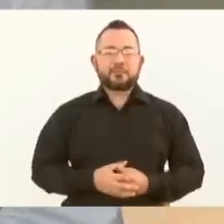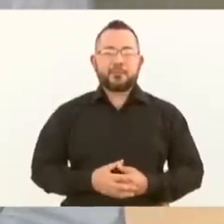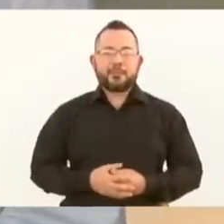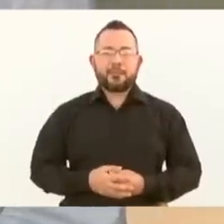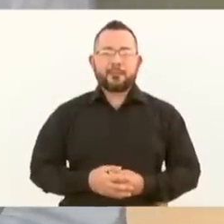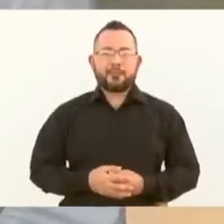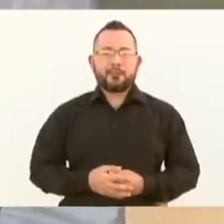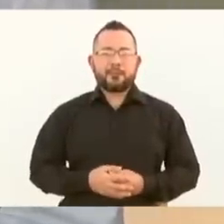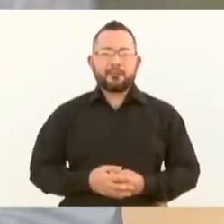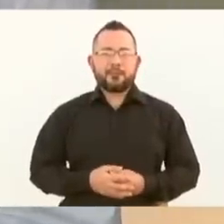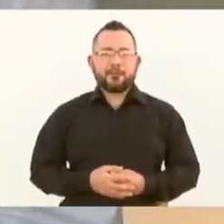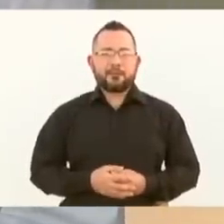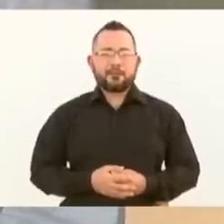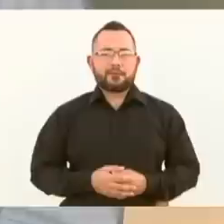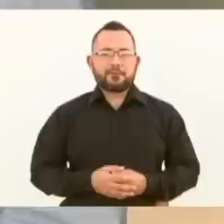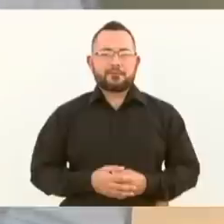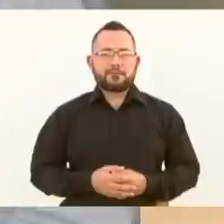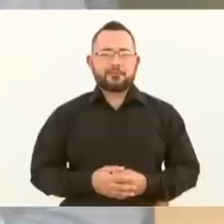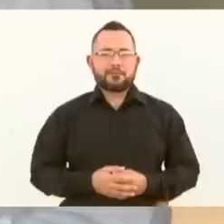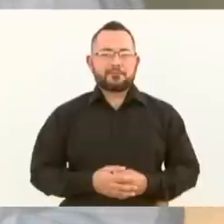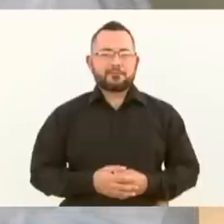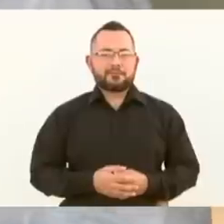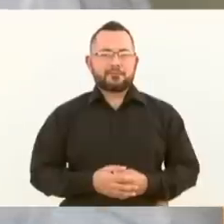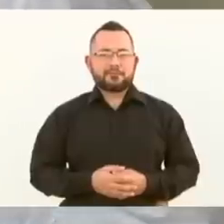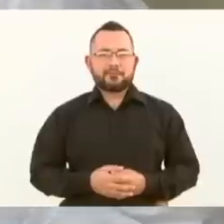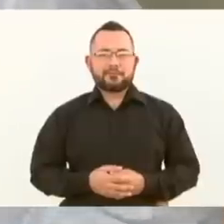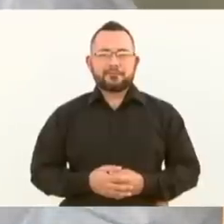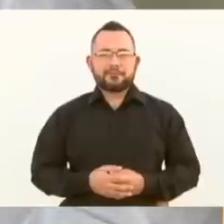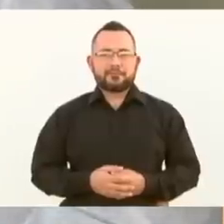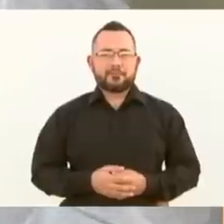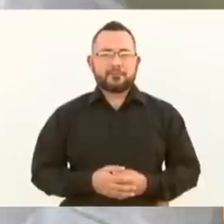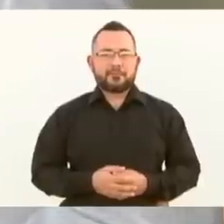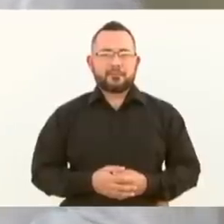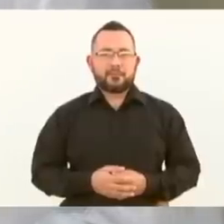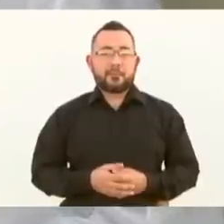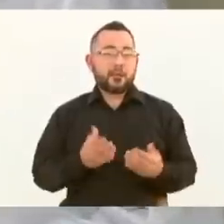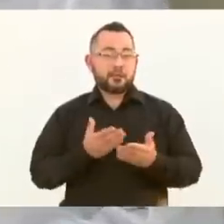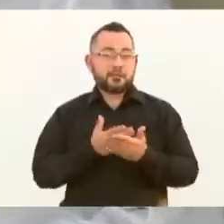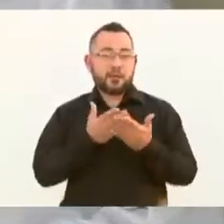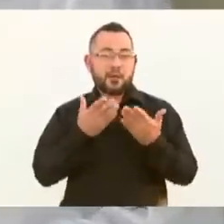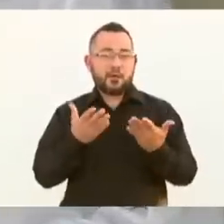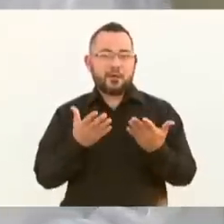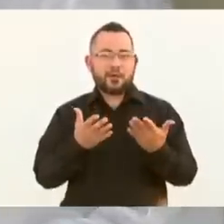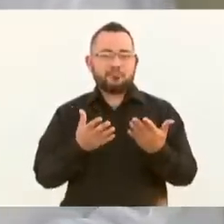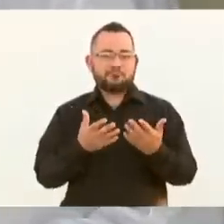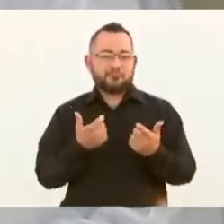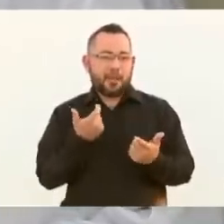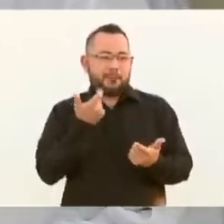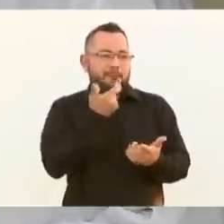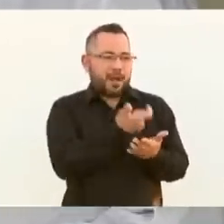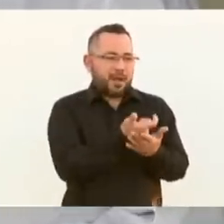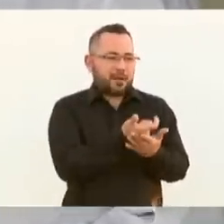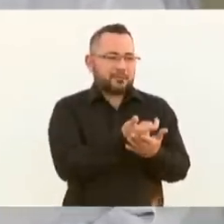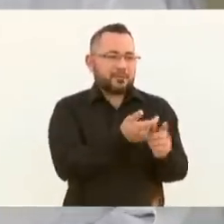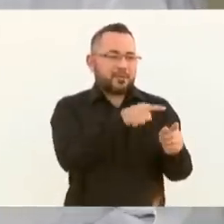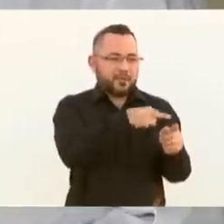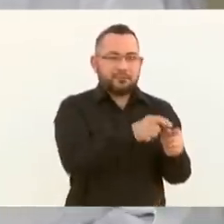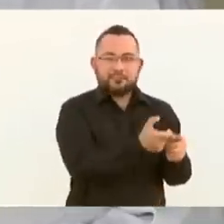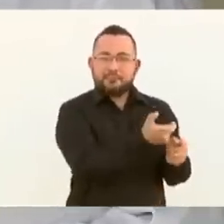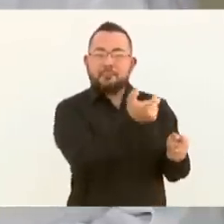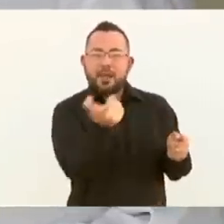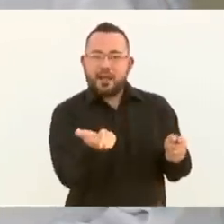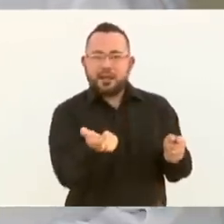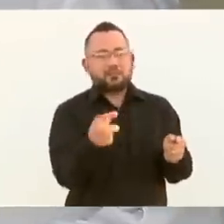encabezo es que ya no hay intermediarios. Procuramos entregar